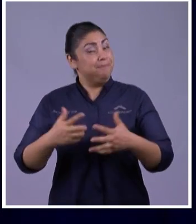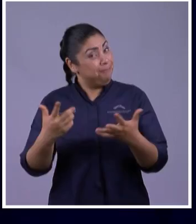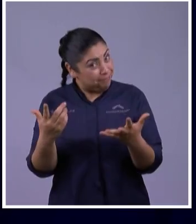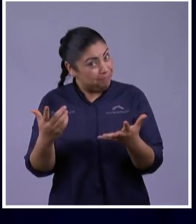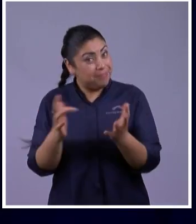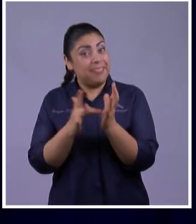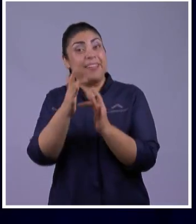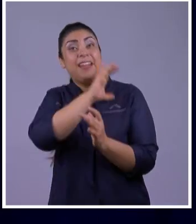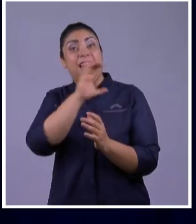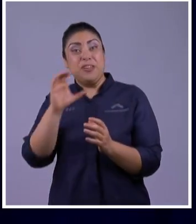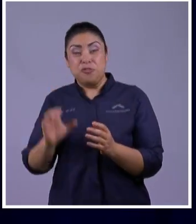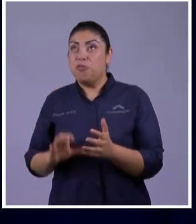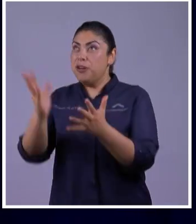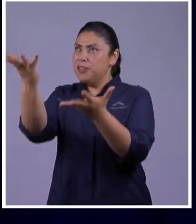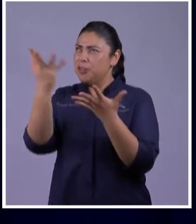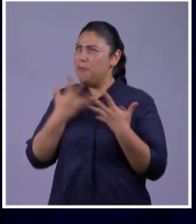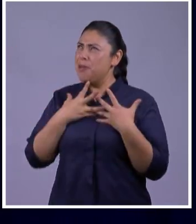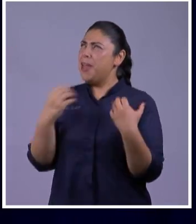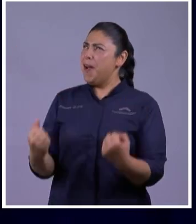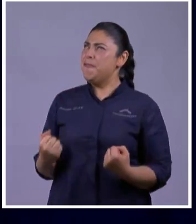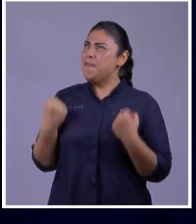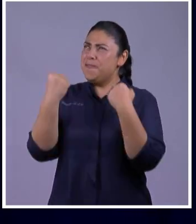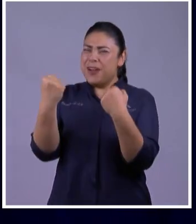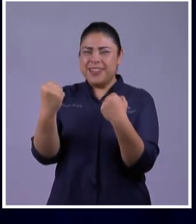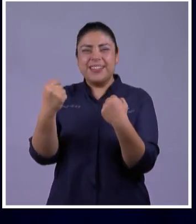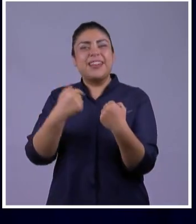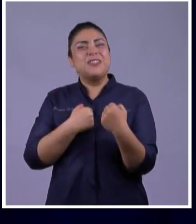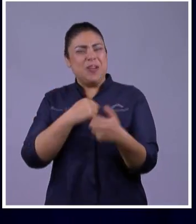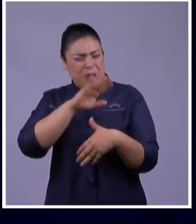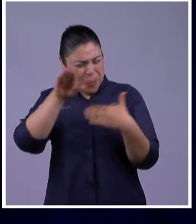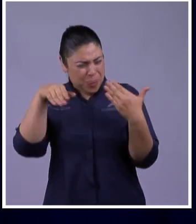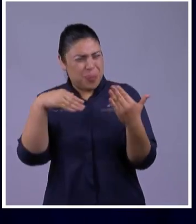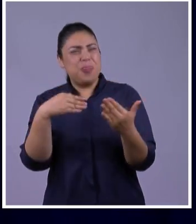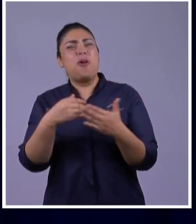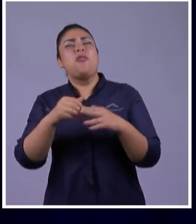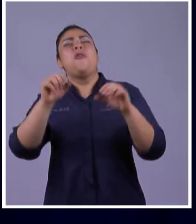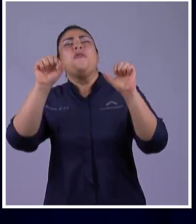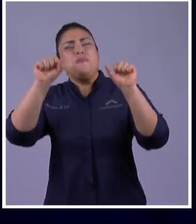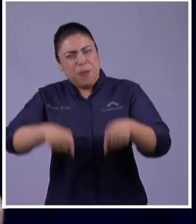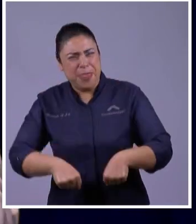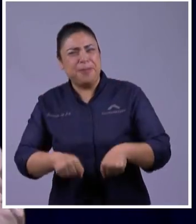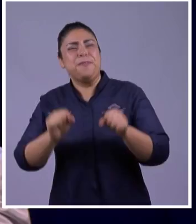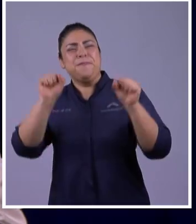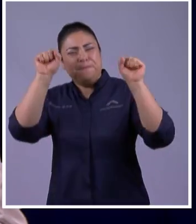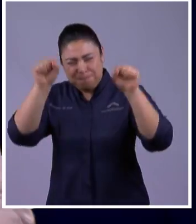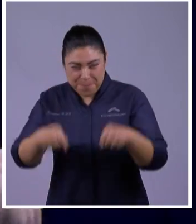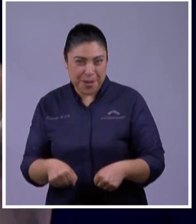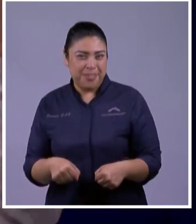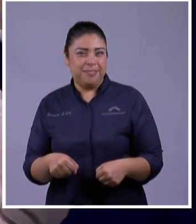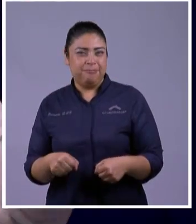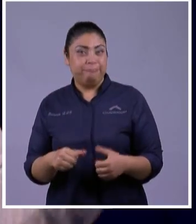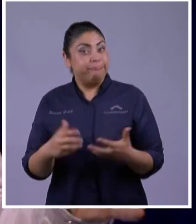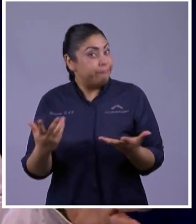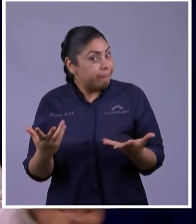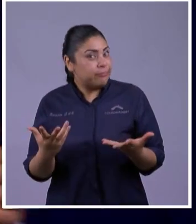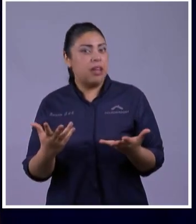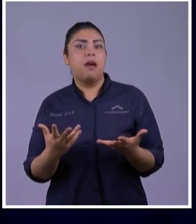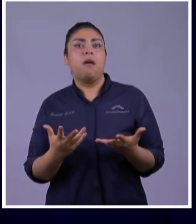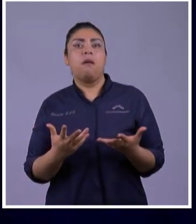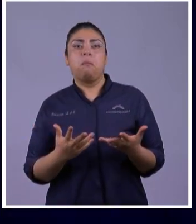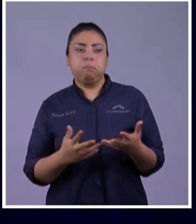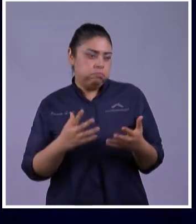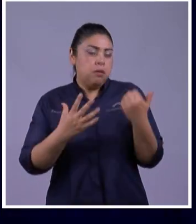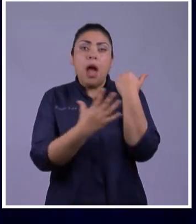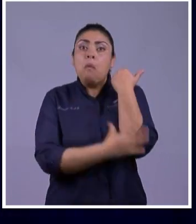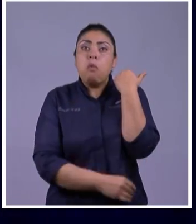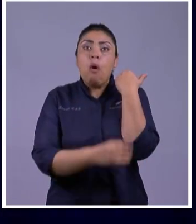vivir en la escasez puedo